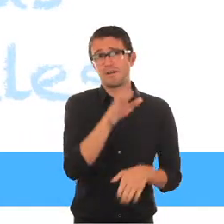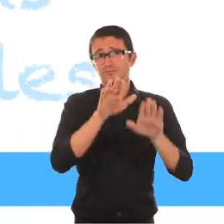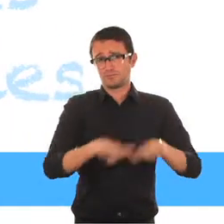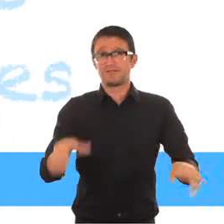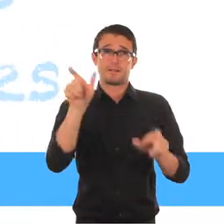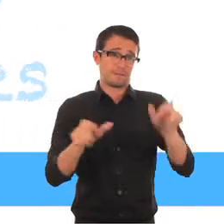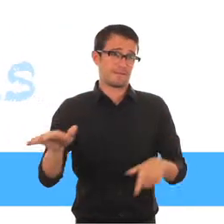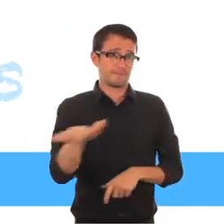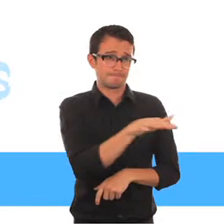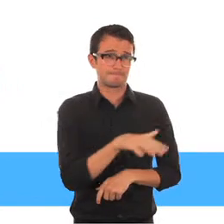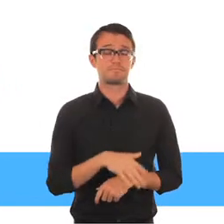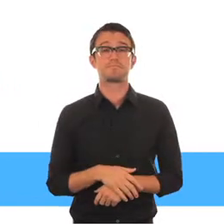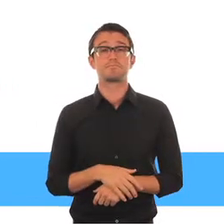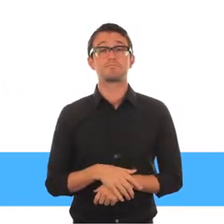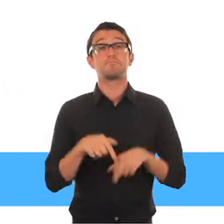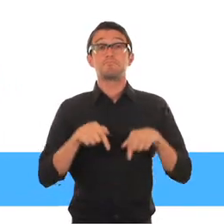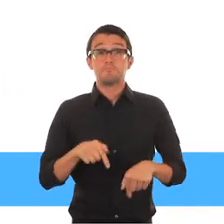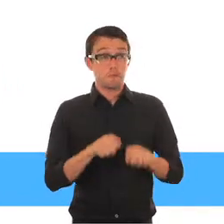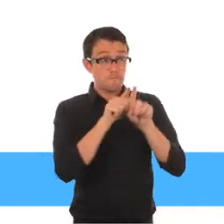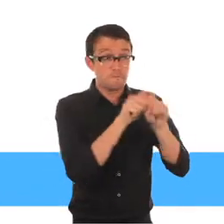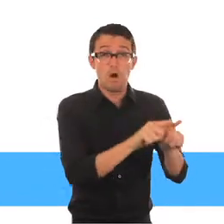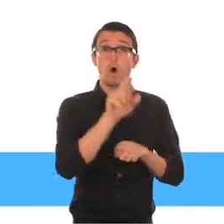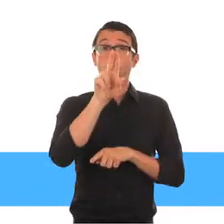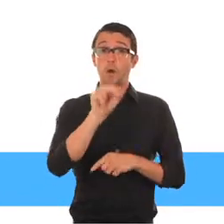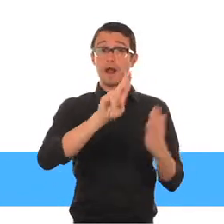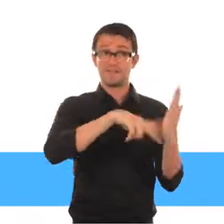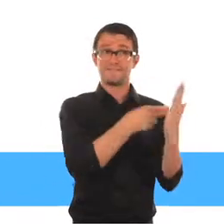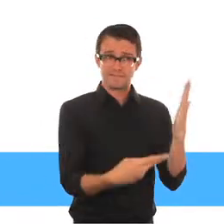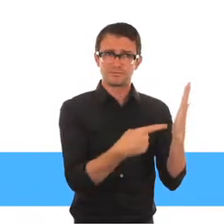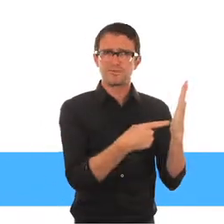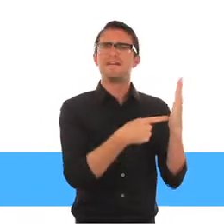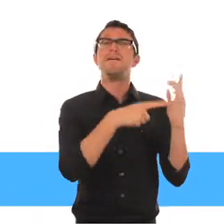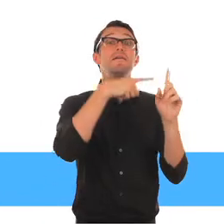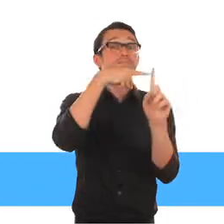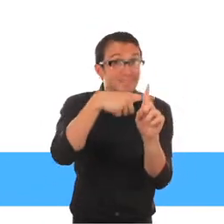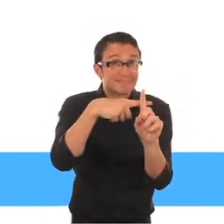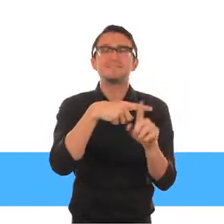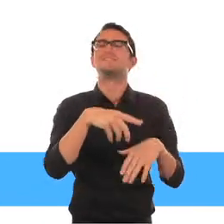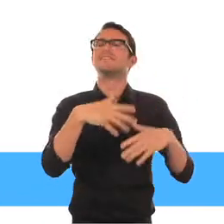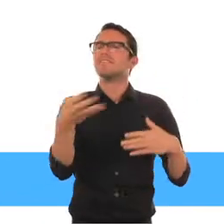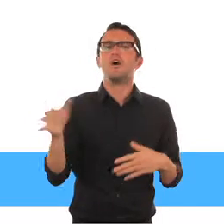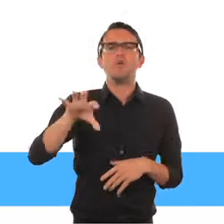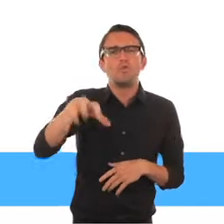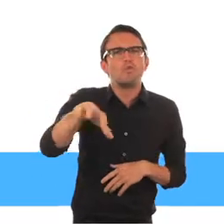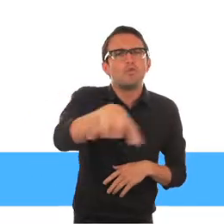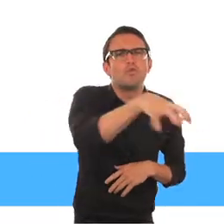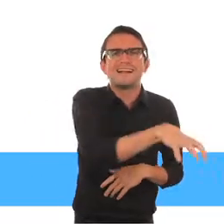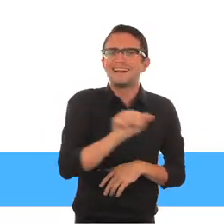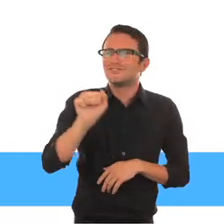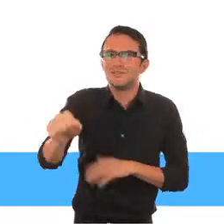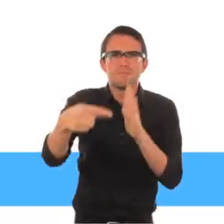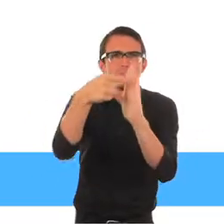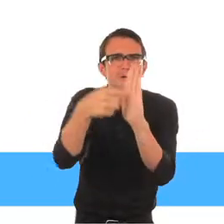Además de las convenciones de la ONU, nuestro trabajo sobre la discapacidad también se ríe por muchas políticas regionales y nacionales que usted debería conocer, según